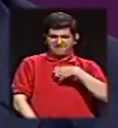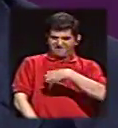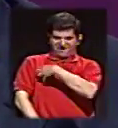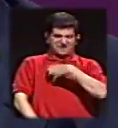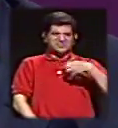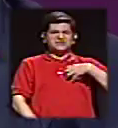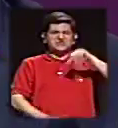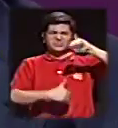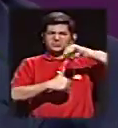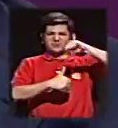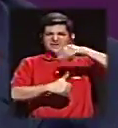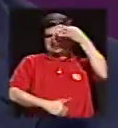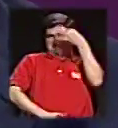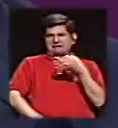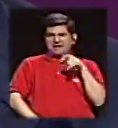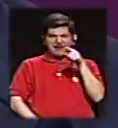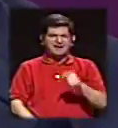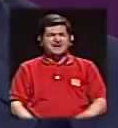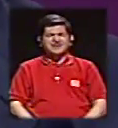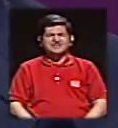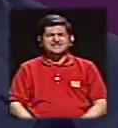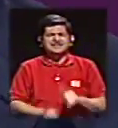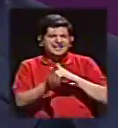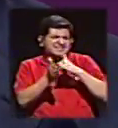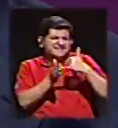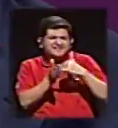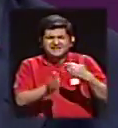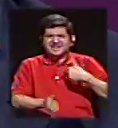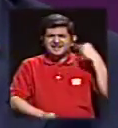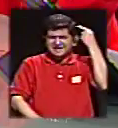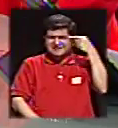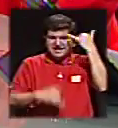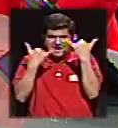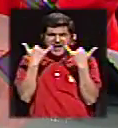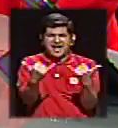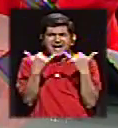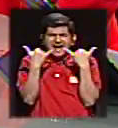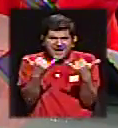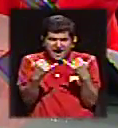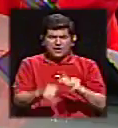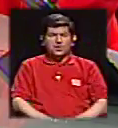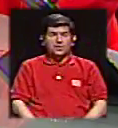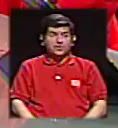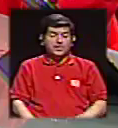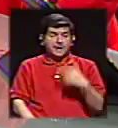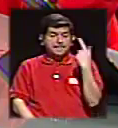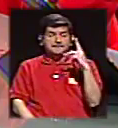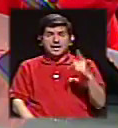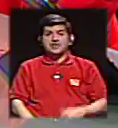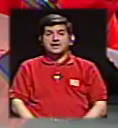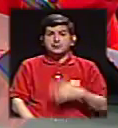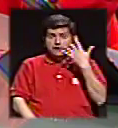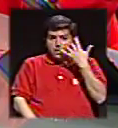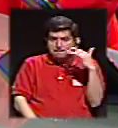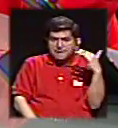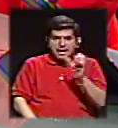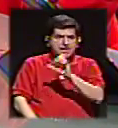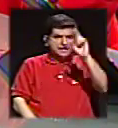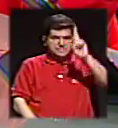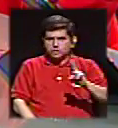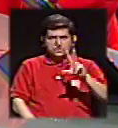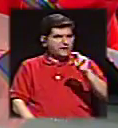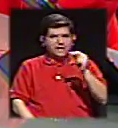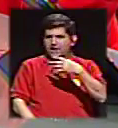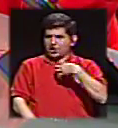centroamericana. ¿Qué opinan ustedes de esa gran debilitación que se le ha dado el Estado y que ahora está a expensas de una Costa Rica pareciera ya no